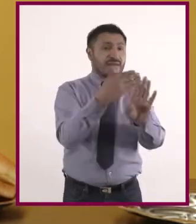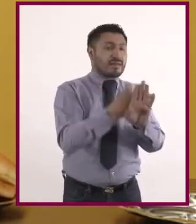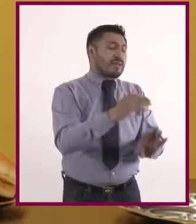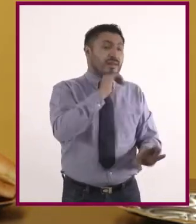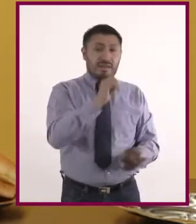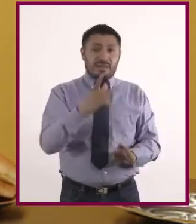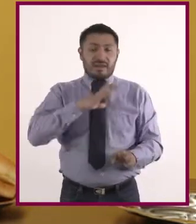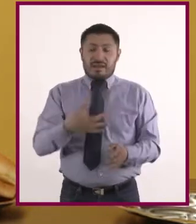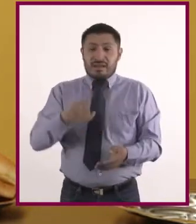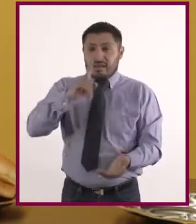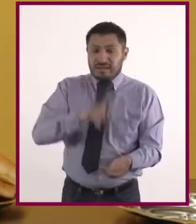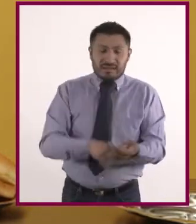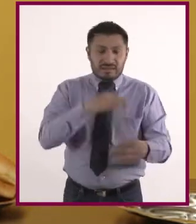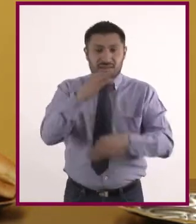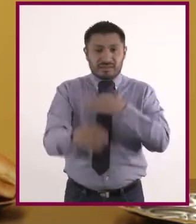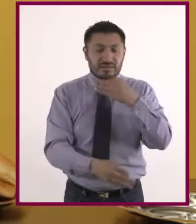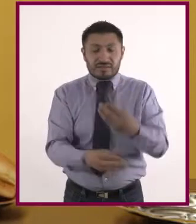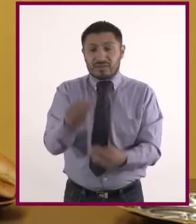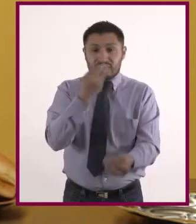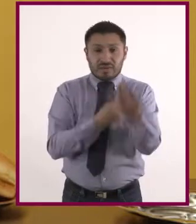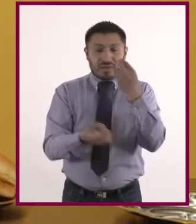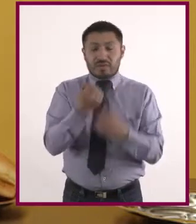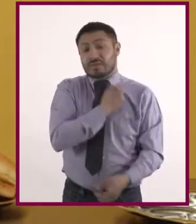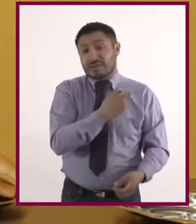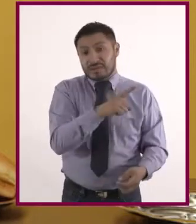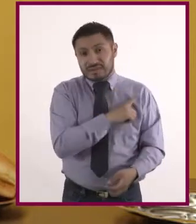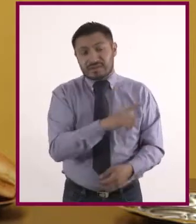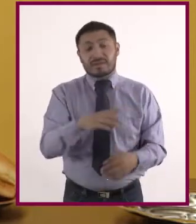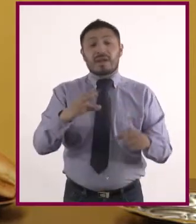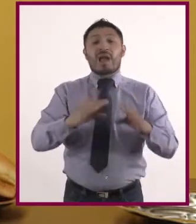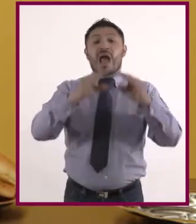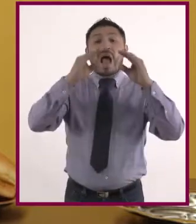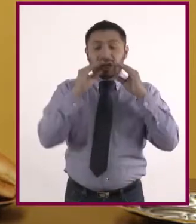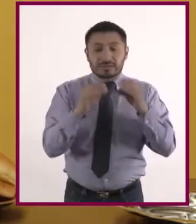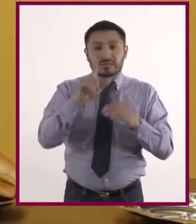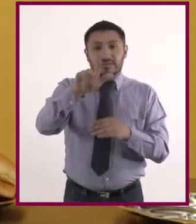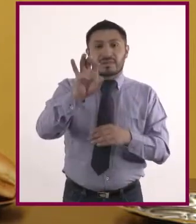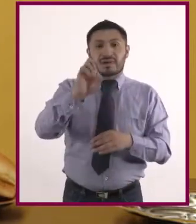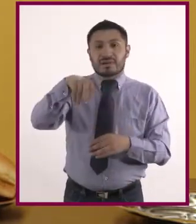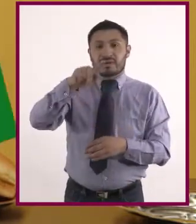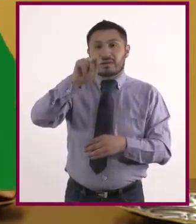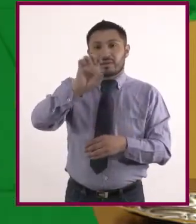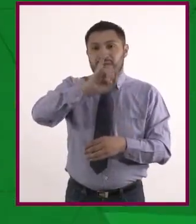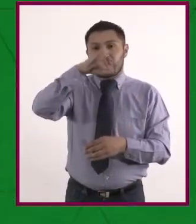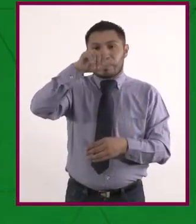todos los grupos de nutrientes necesarios para comer saludablemente. Una hamburguesa de lentejas.